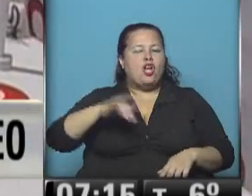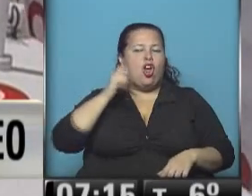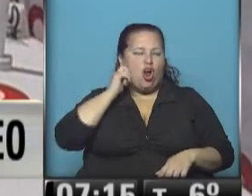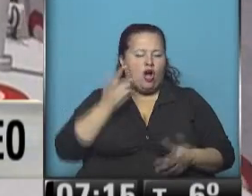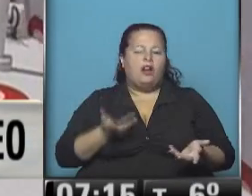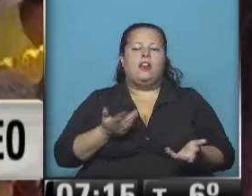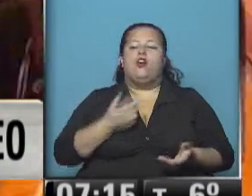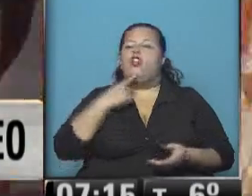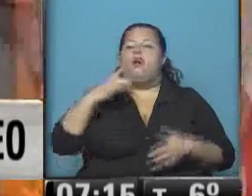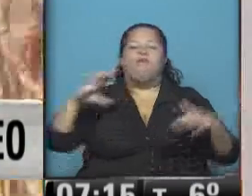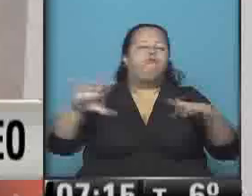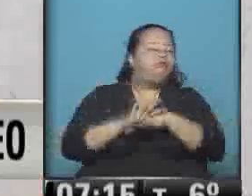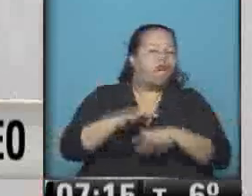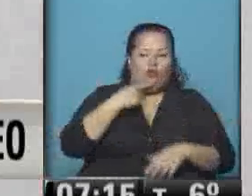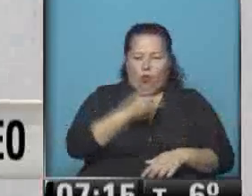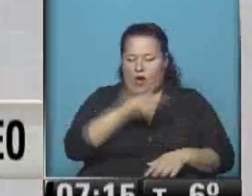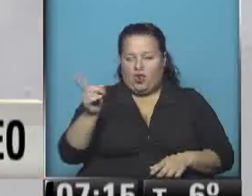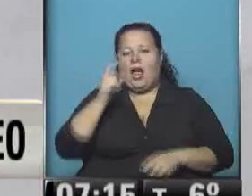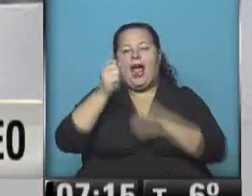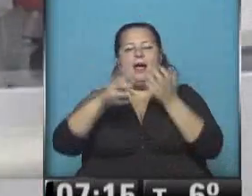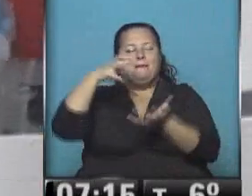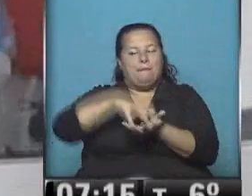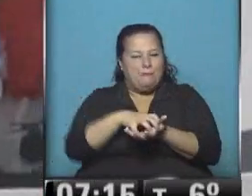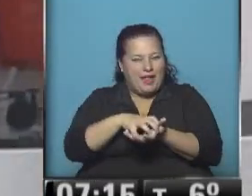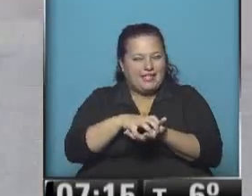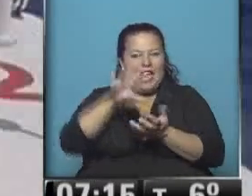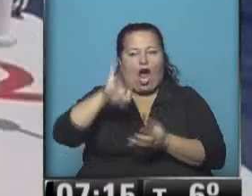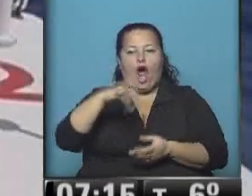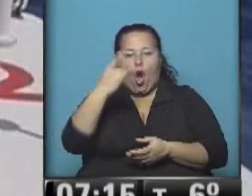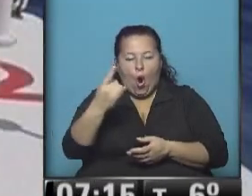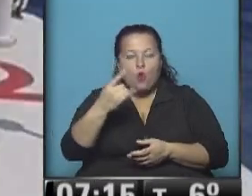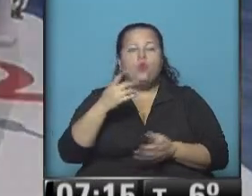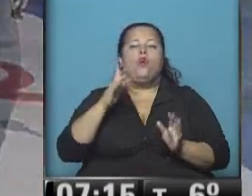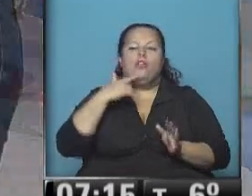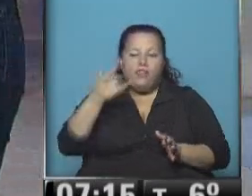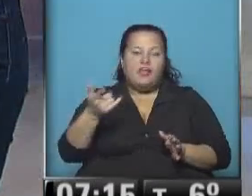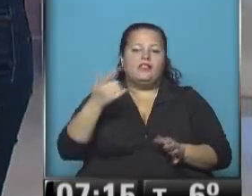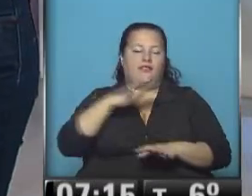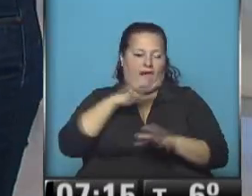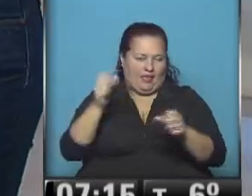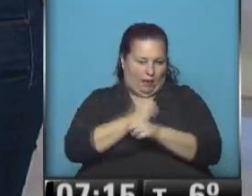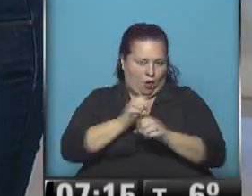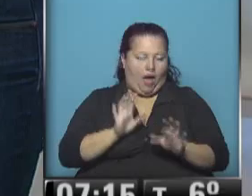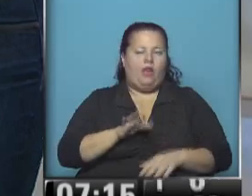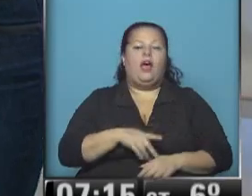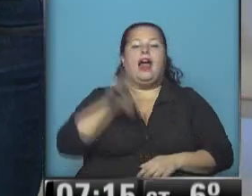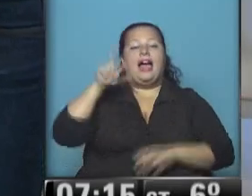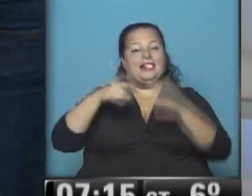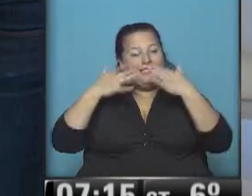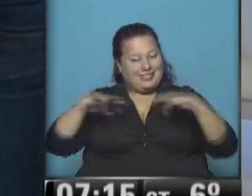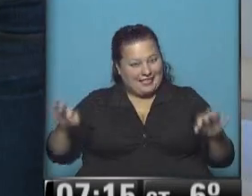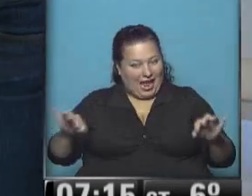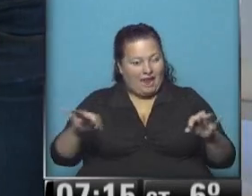edad. No dieron todavía la cifra, ACNUR, que es la Agencia de Naciones Unidas para Refugiados, confirmó el dato. Bueno, los sobrevivientes están